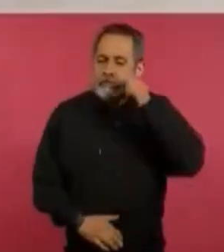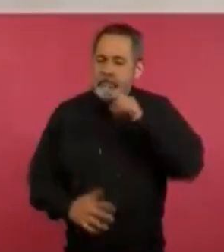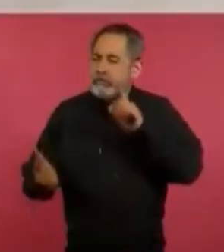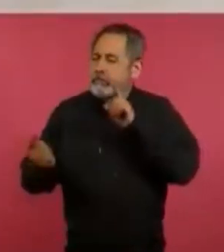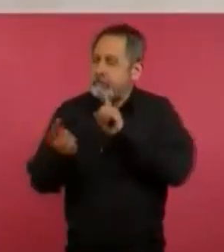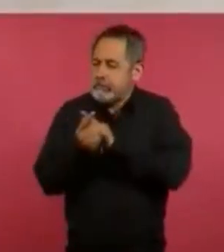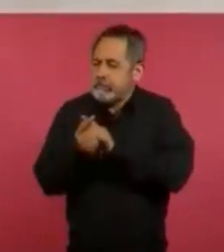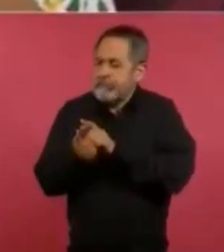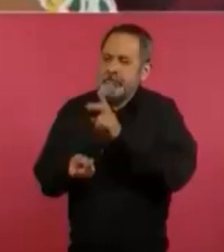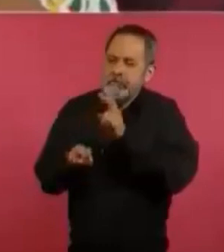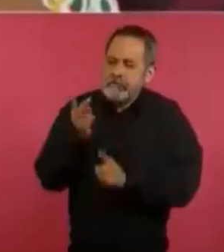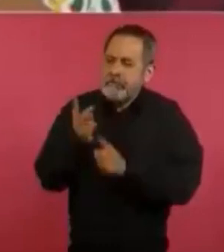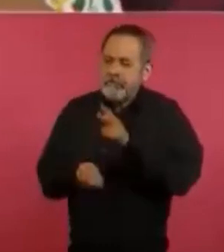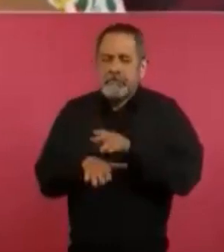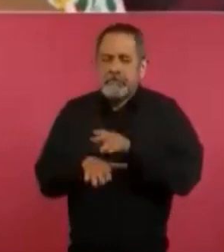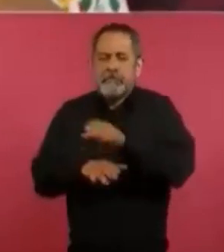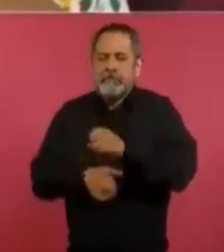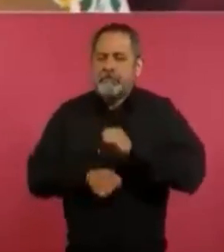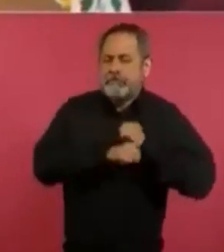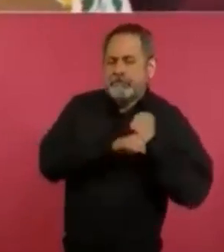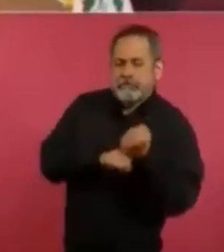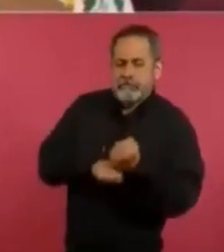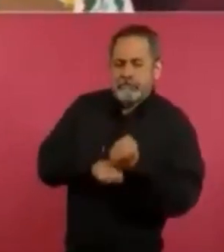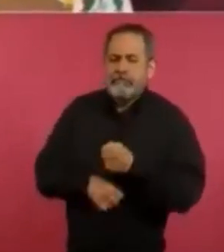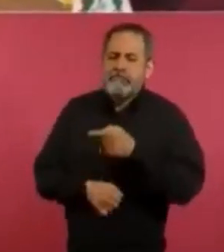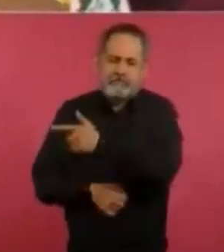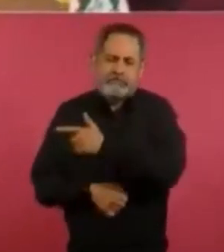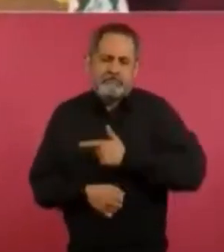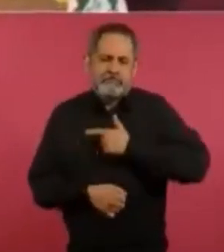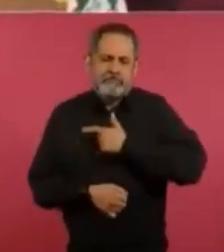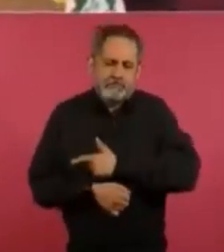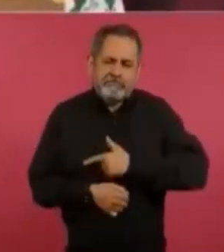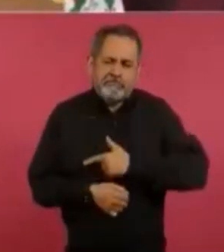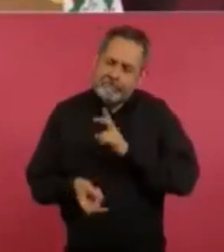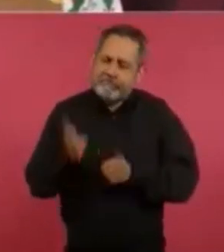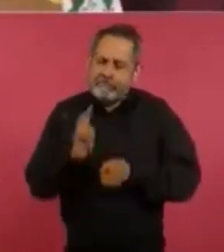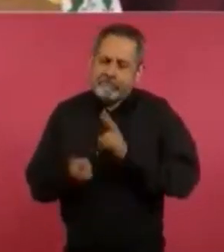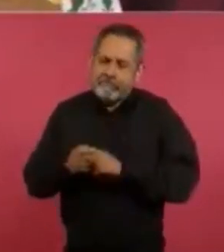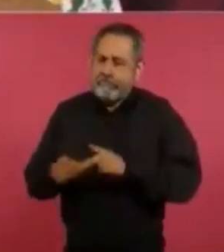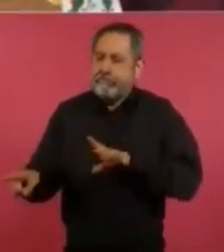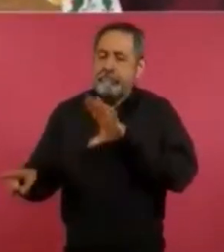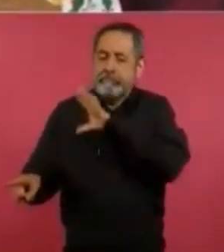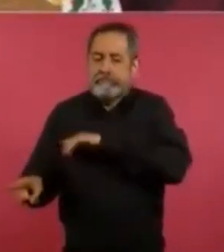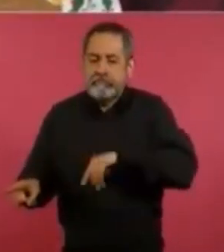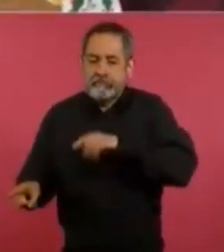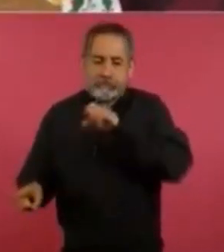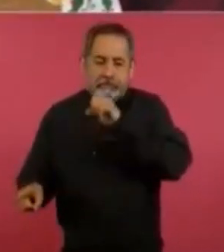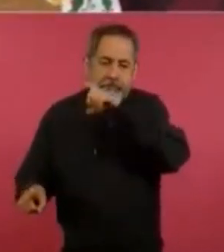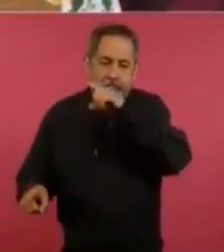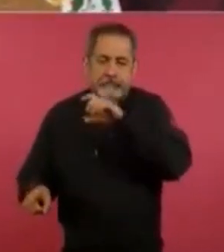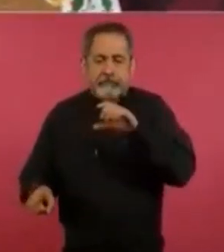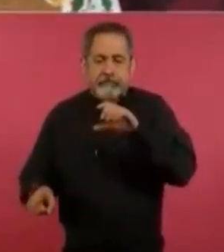porque le gusta el béisbol y lo va de béisbol, los cardenales,